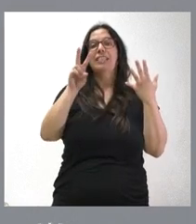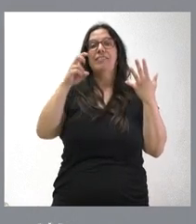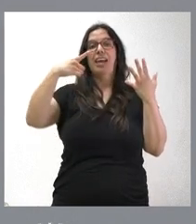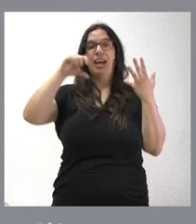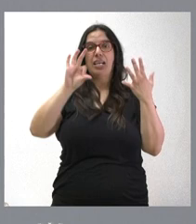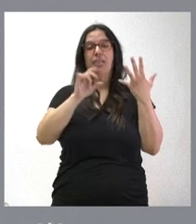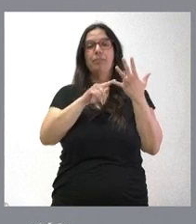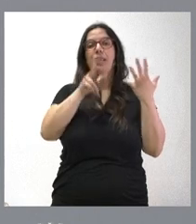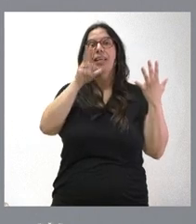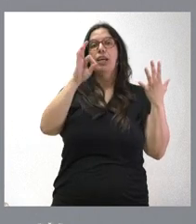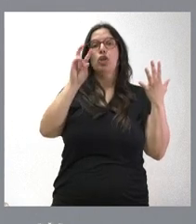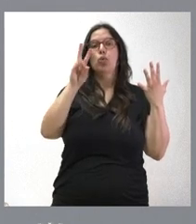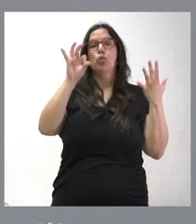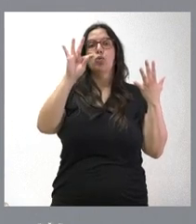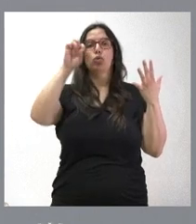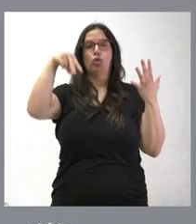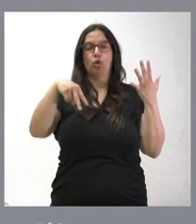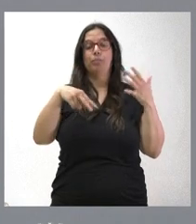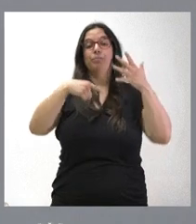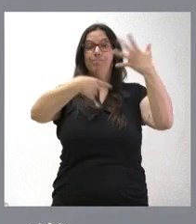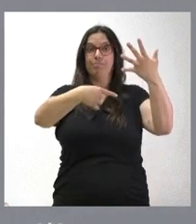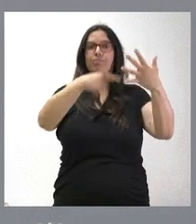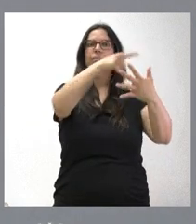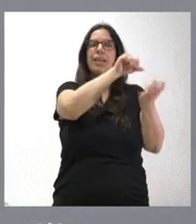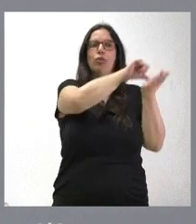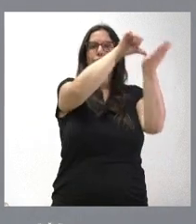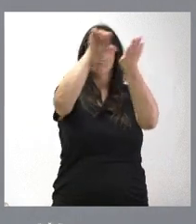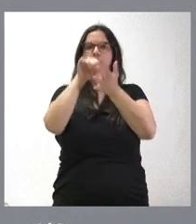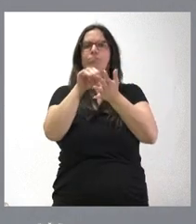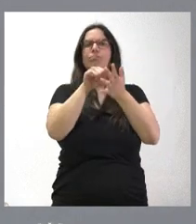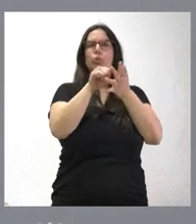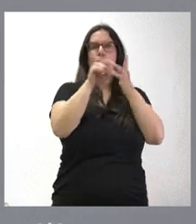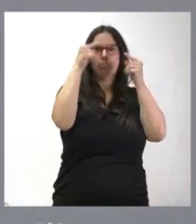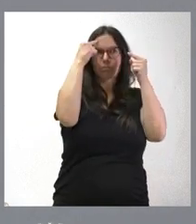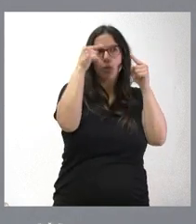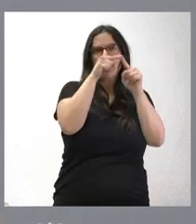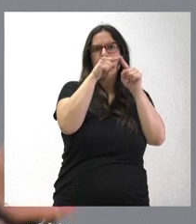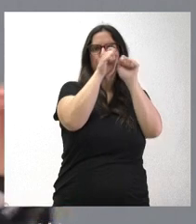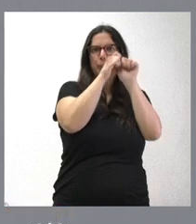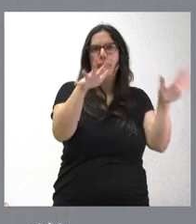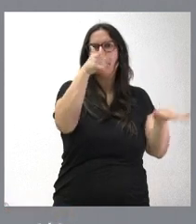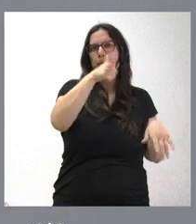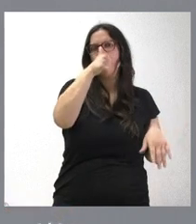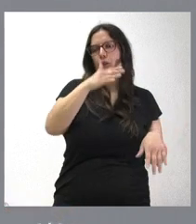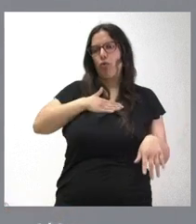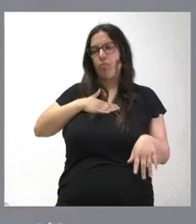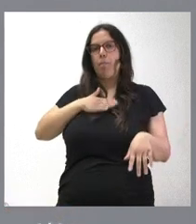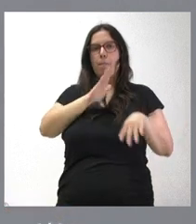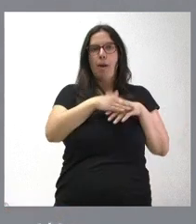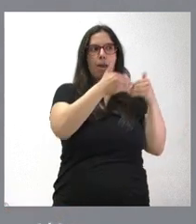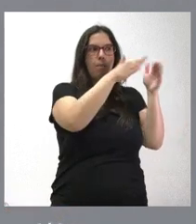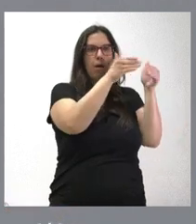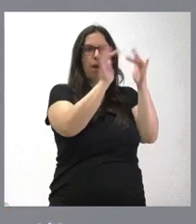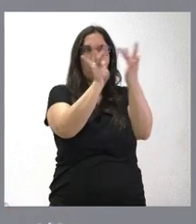y Houston en Texas. Se trata por ello el objetivo básico de seguir abriendo nuevos mercados de nuestra